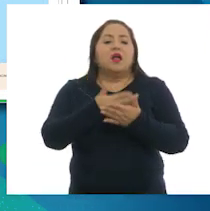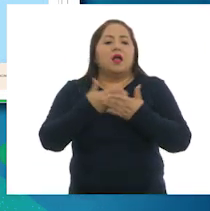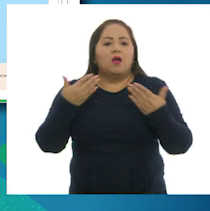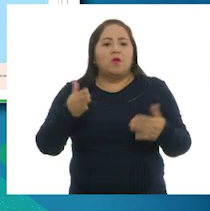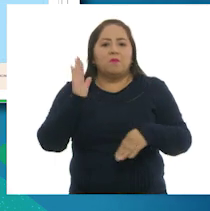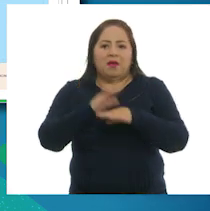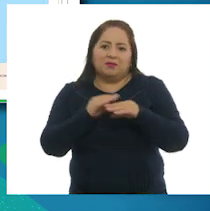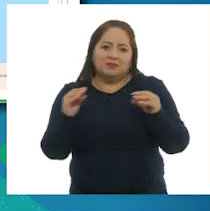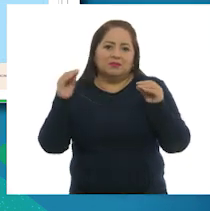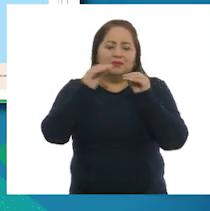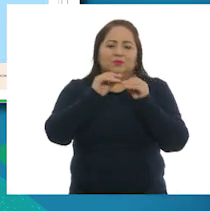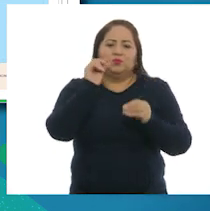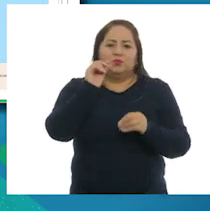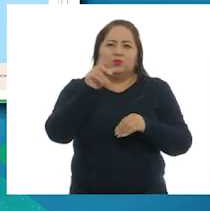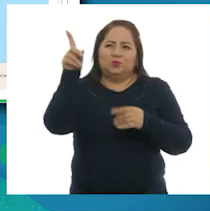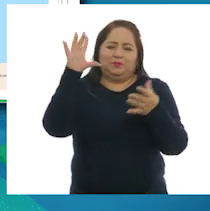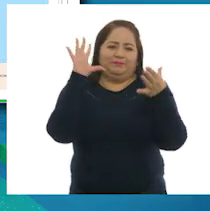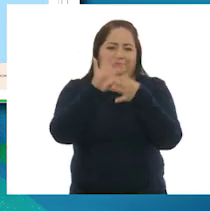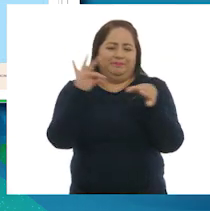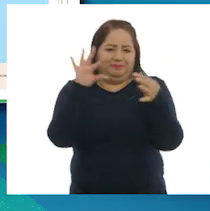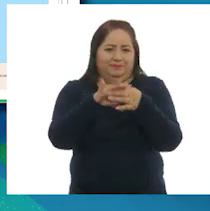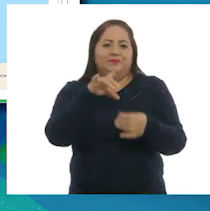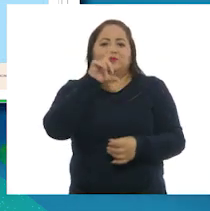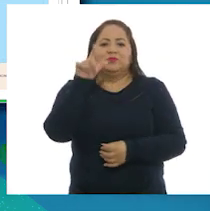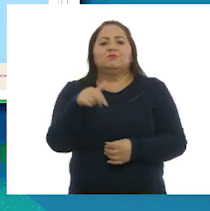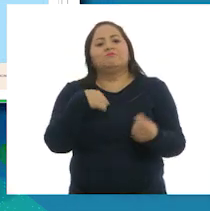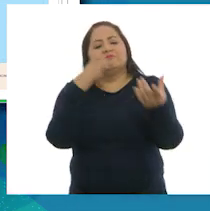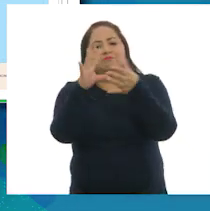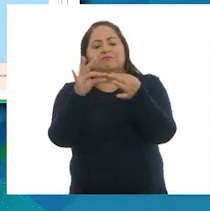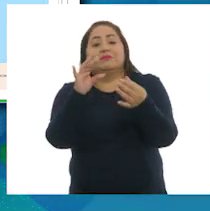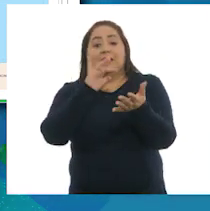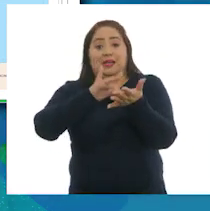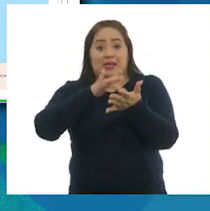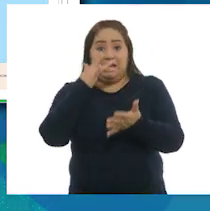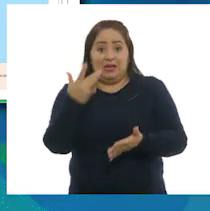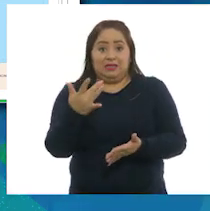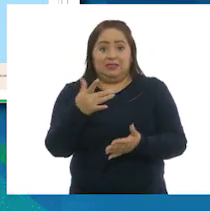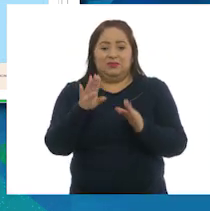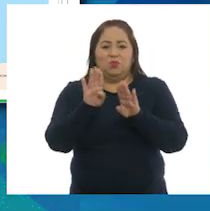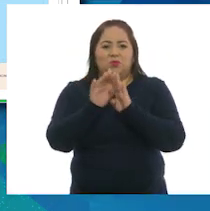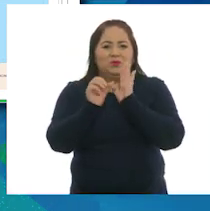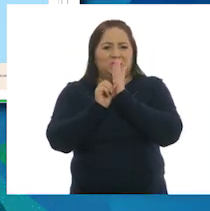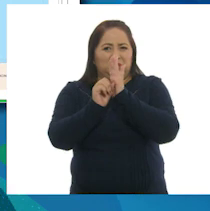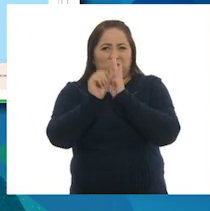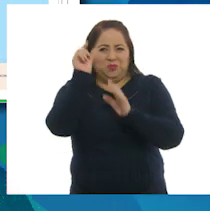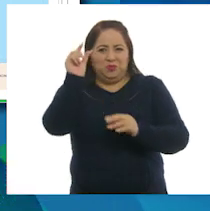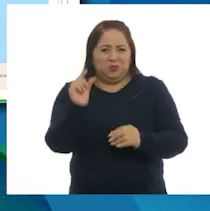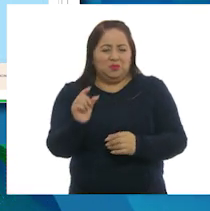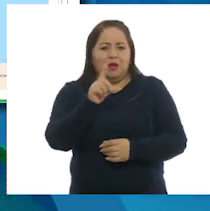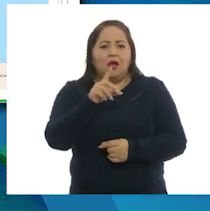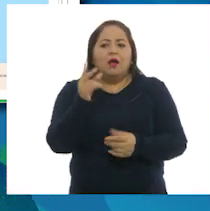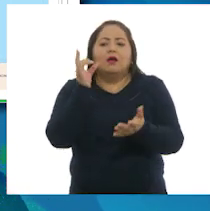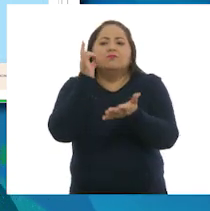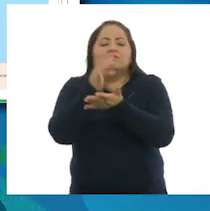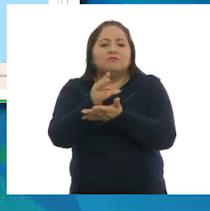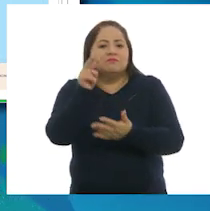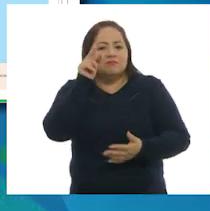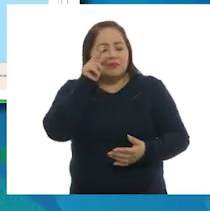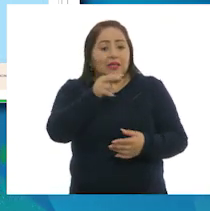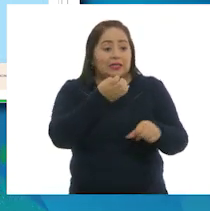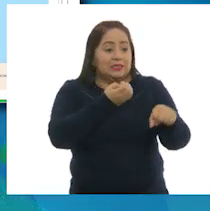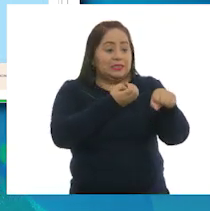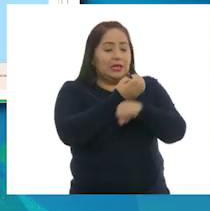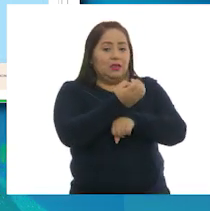complementar un poco tu explicación y mencionar que gracias a la simbología, logramos identificar que los